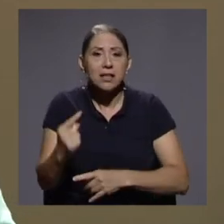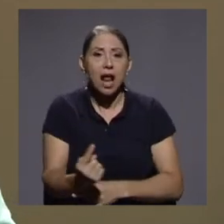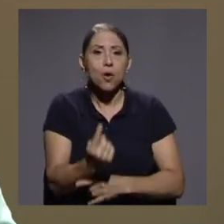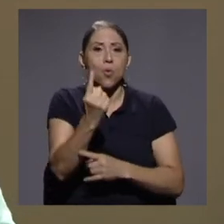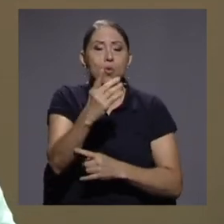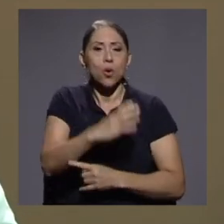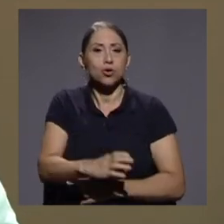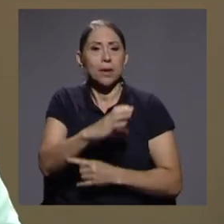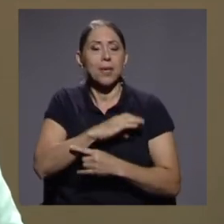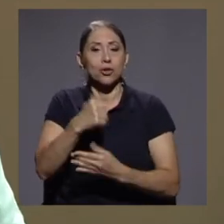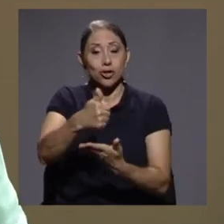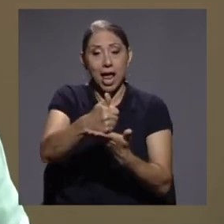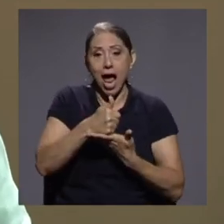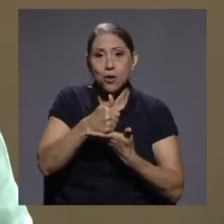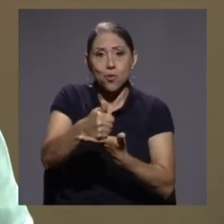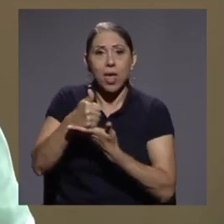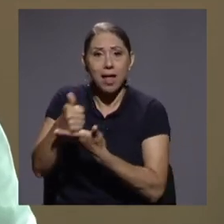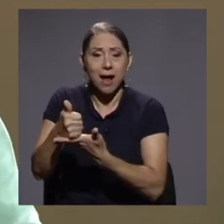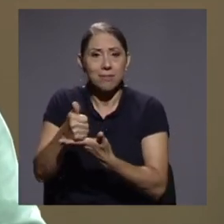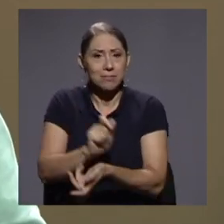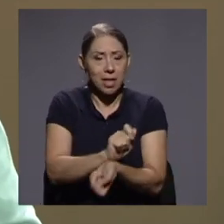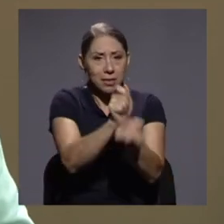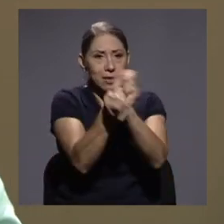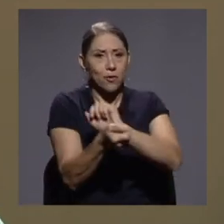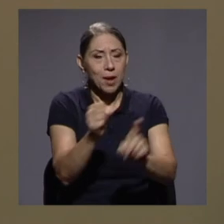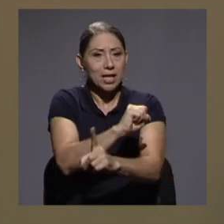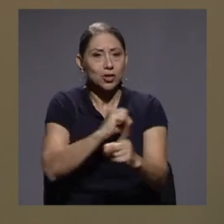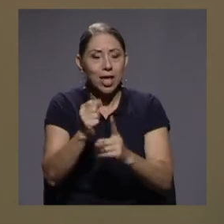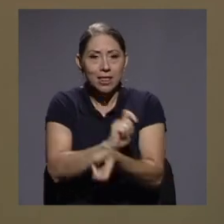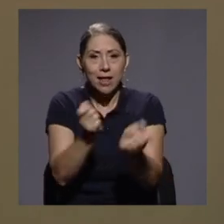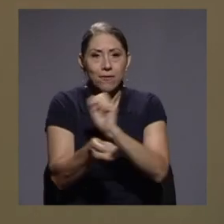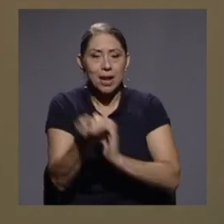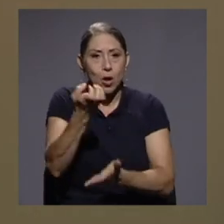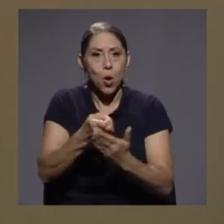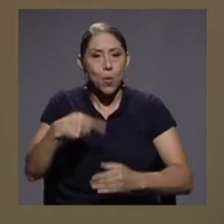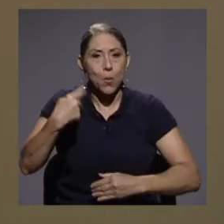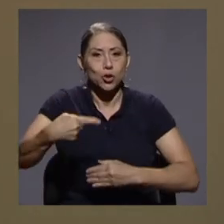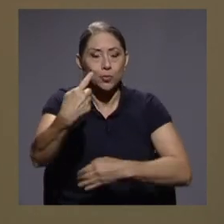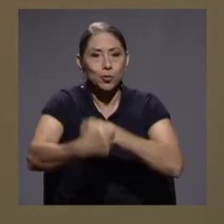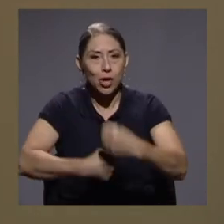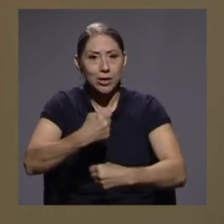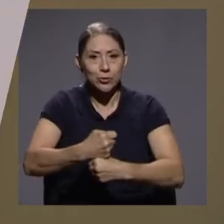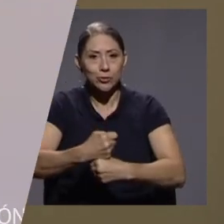elementos que nos ayudarán a transformar la sociedad y la economía en los próximos años.